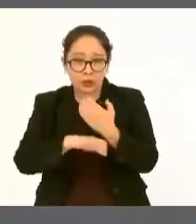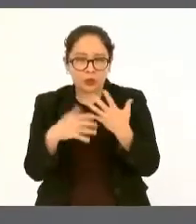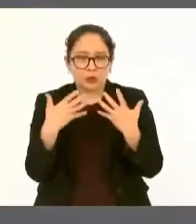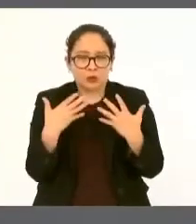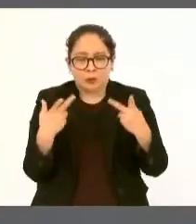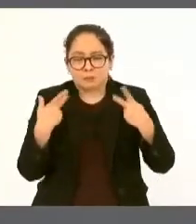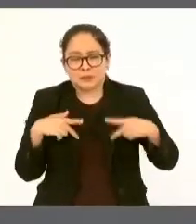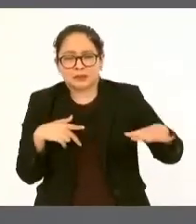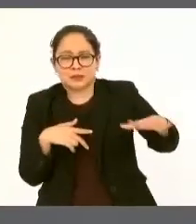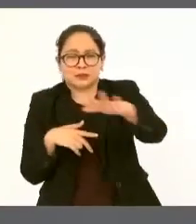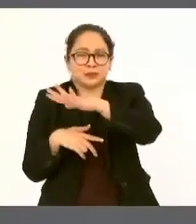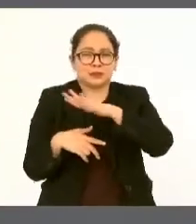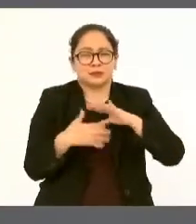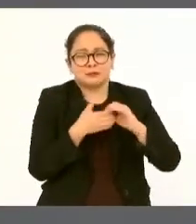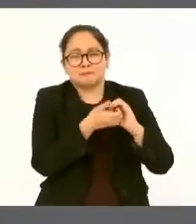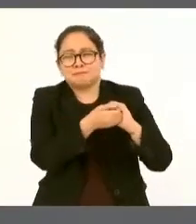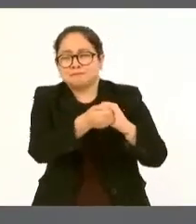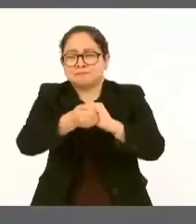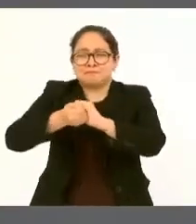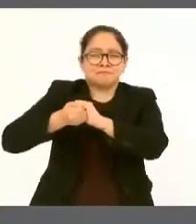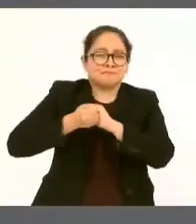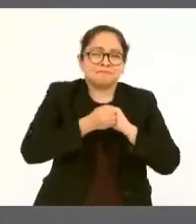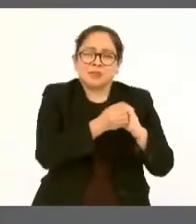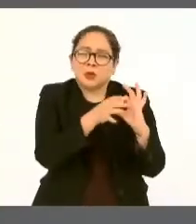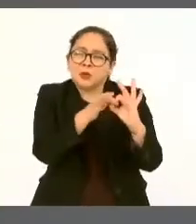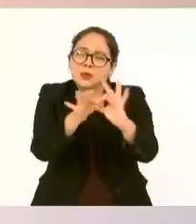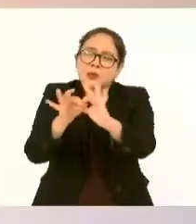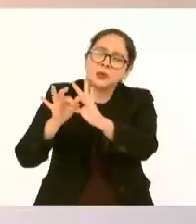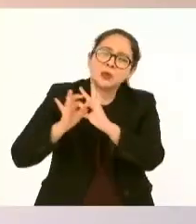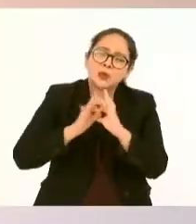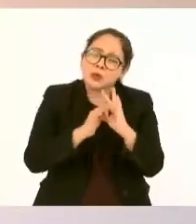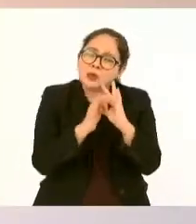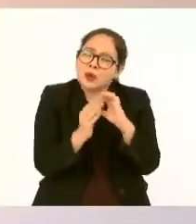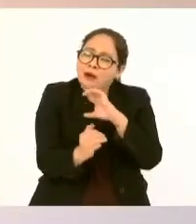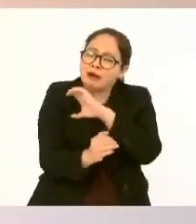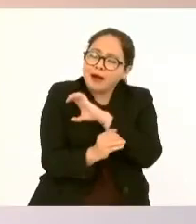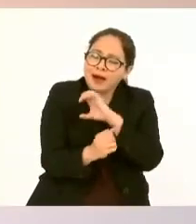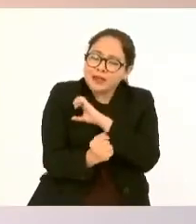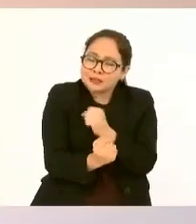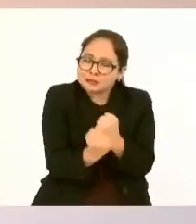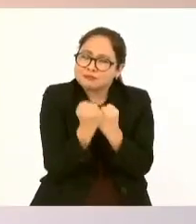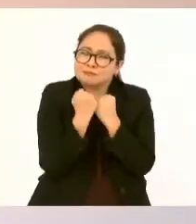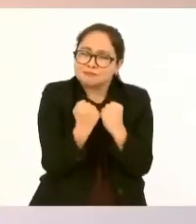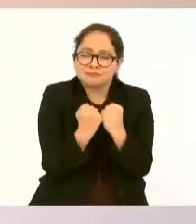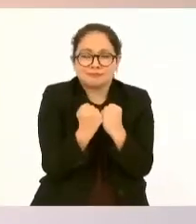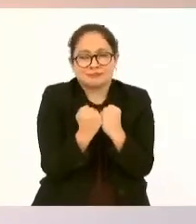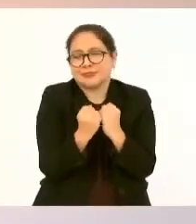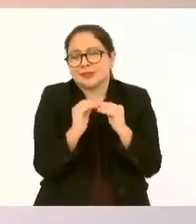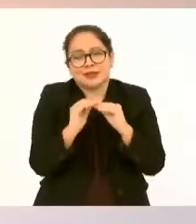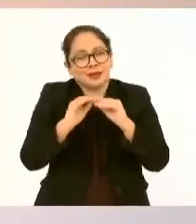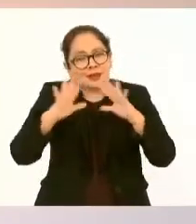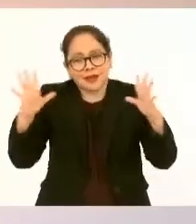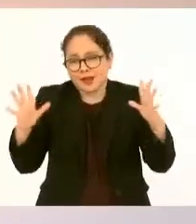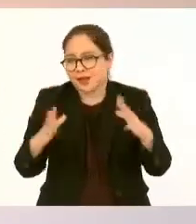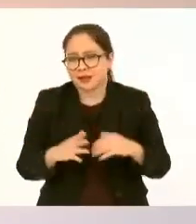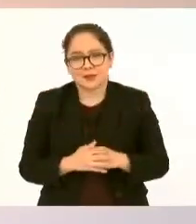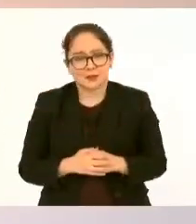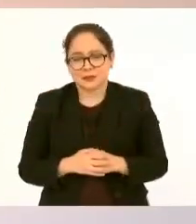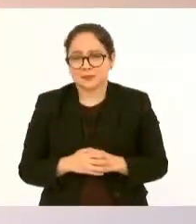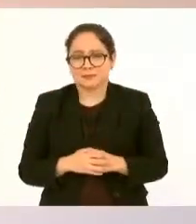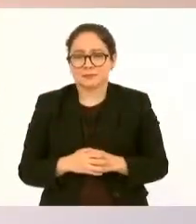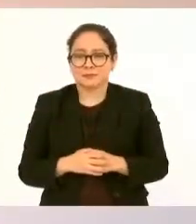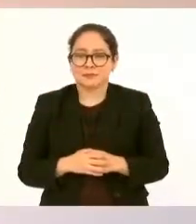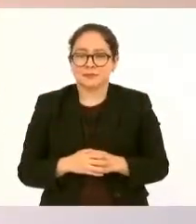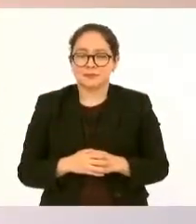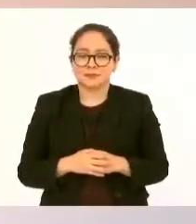fraterna, muy solidaria. En efecto, la institución más